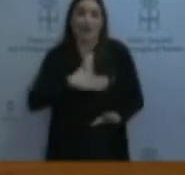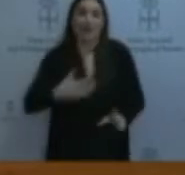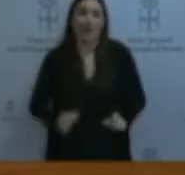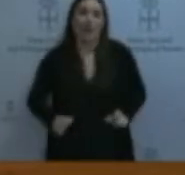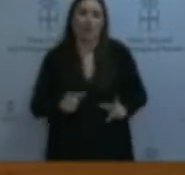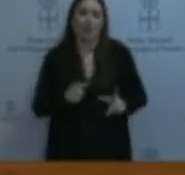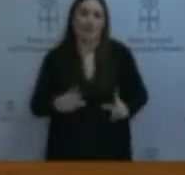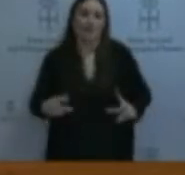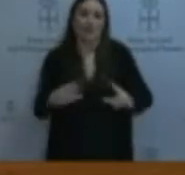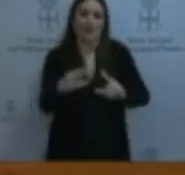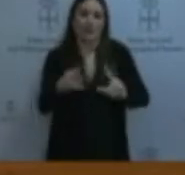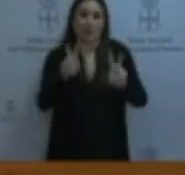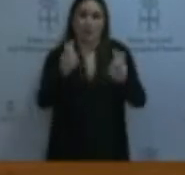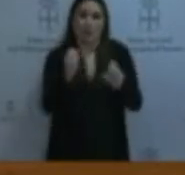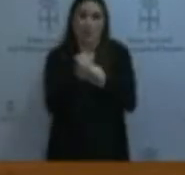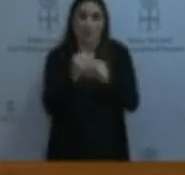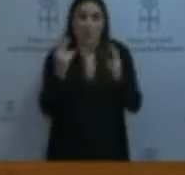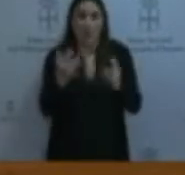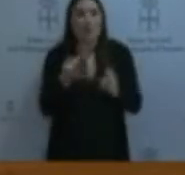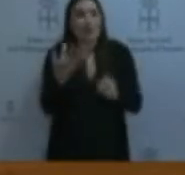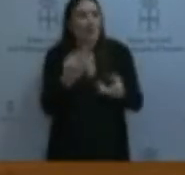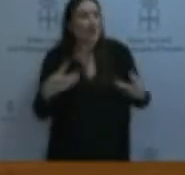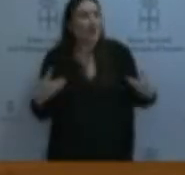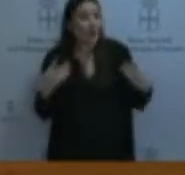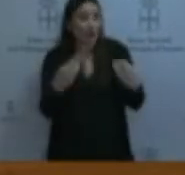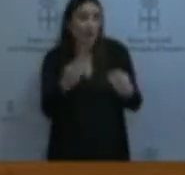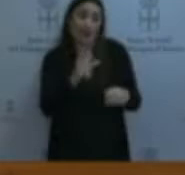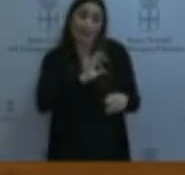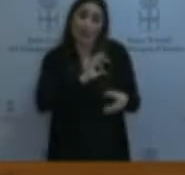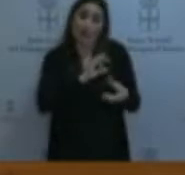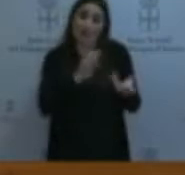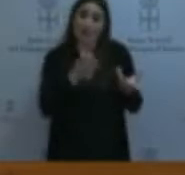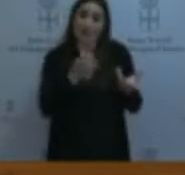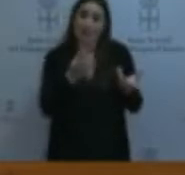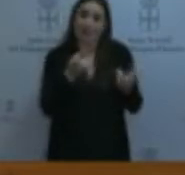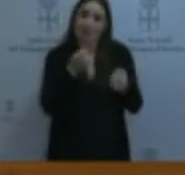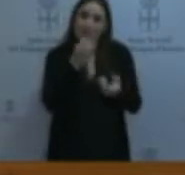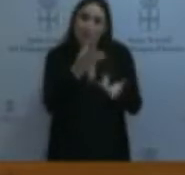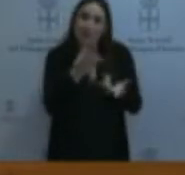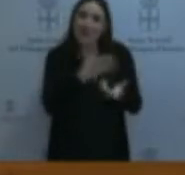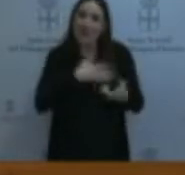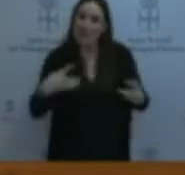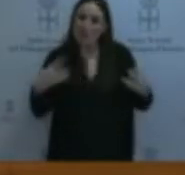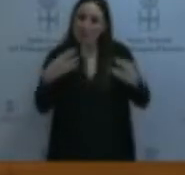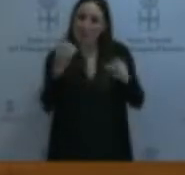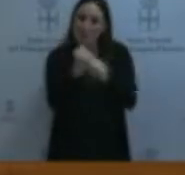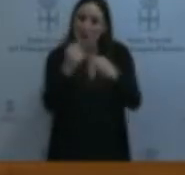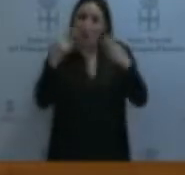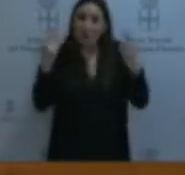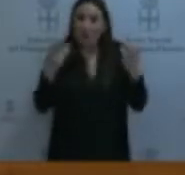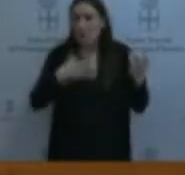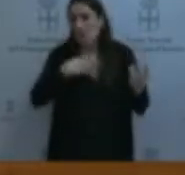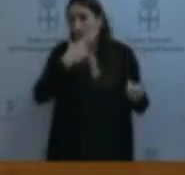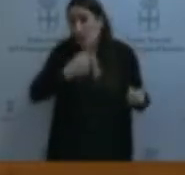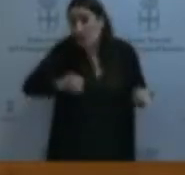empleo público. Y, precisamente, tienen que recortar ustedes, señorías del peso asturiano, en empleo público. Quizá les resulte lo más sencillo, mientras se